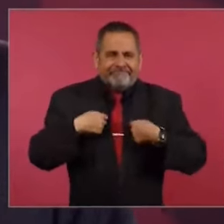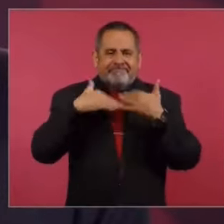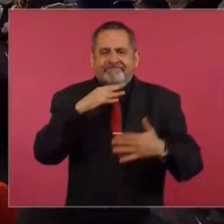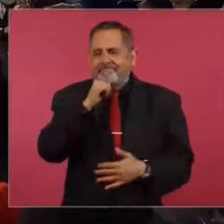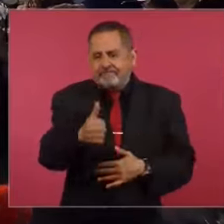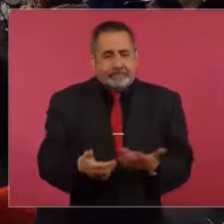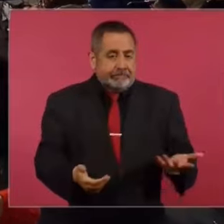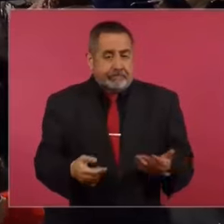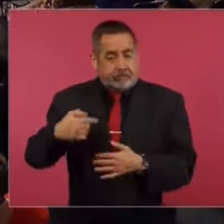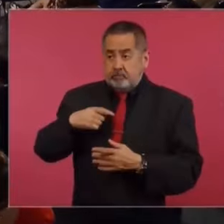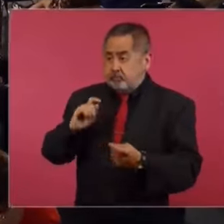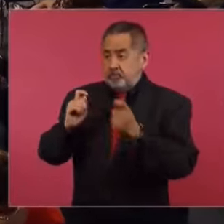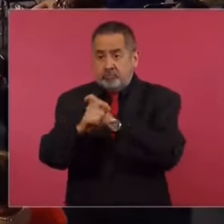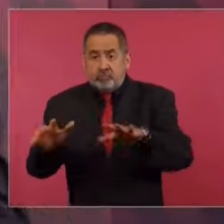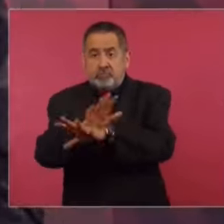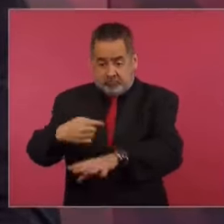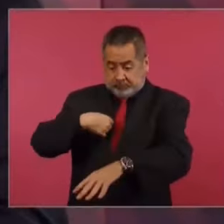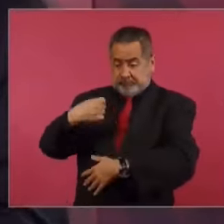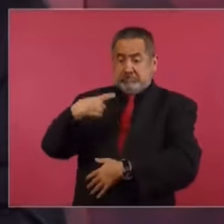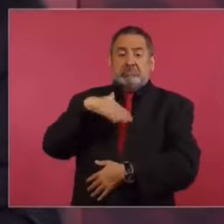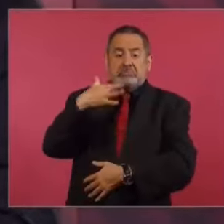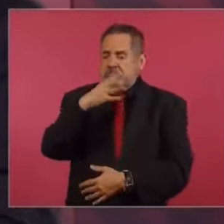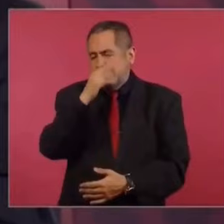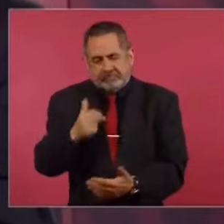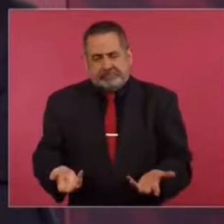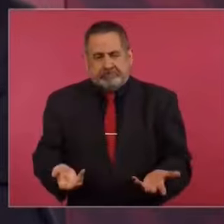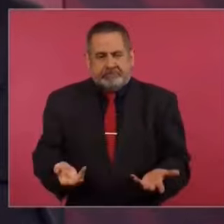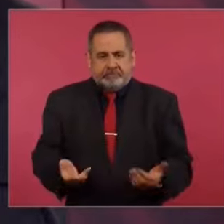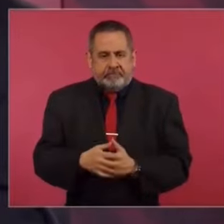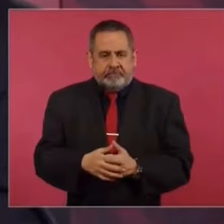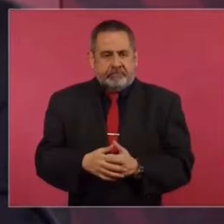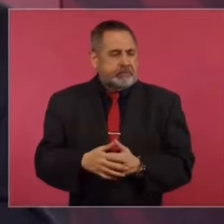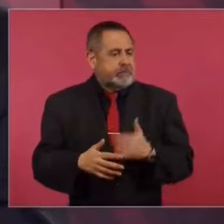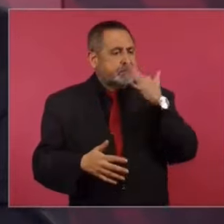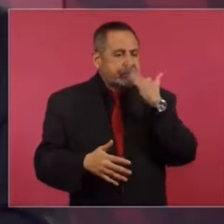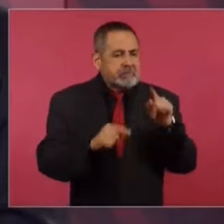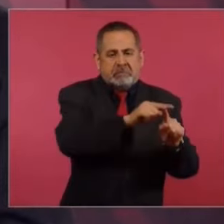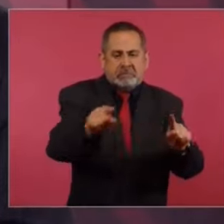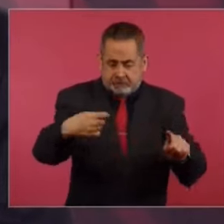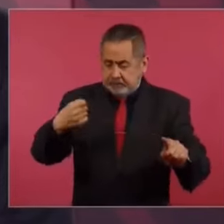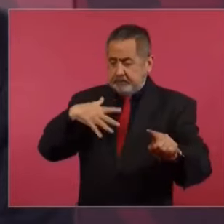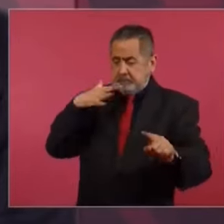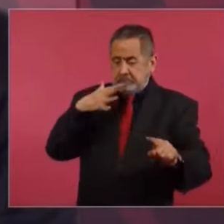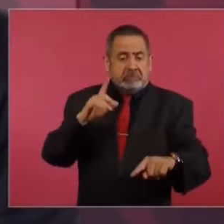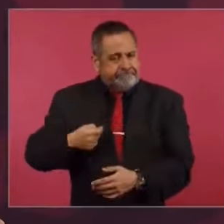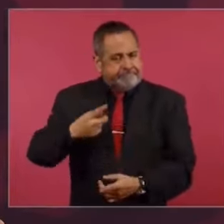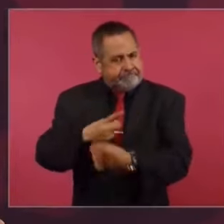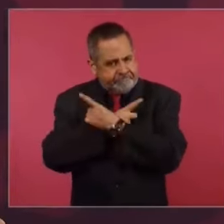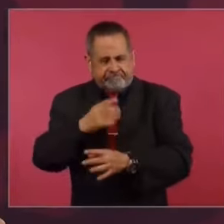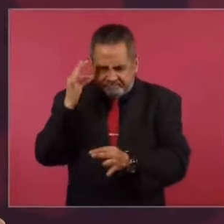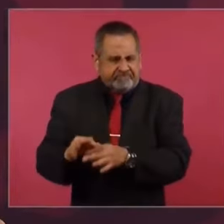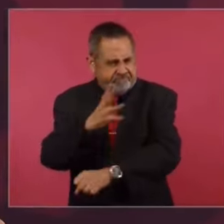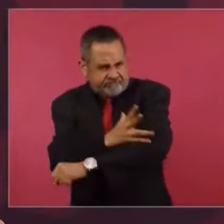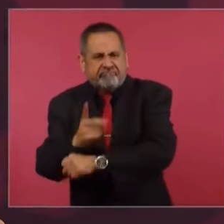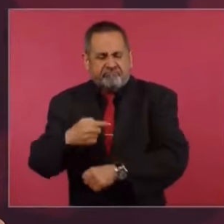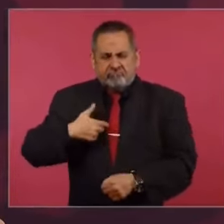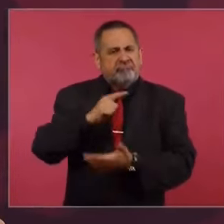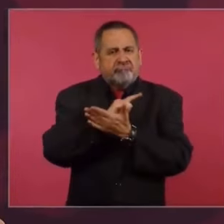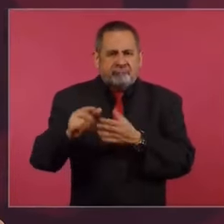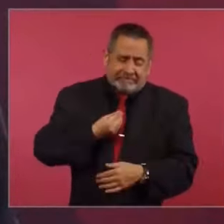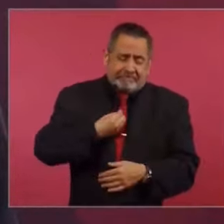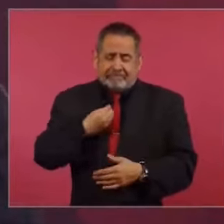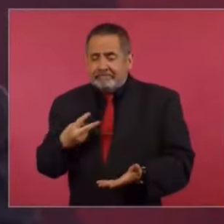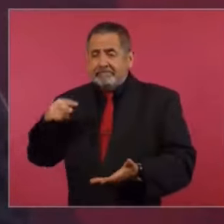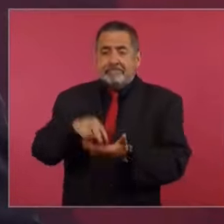llevar a cabo una transformación. No se puede combatir la corrupción si no se tiene autoridad moral, si no se tiene autoridad política.